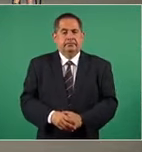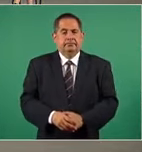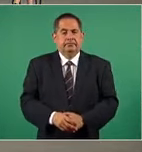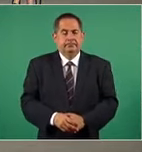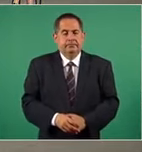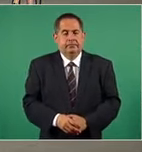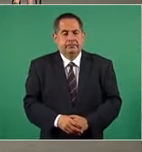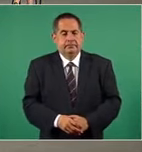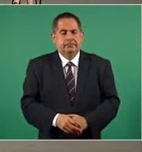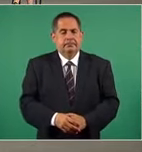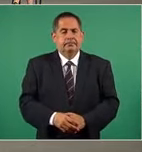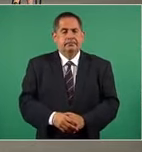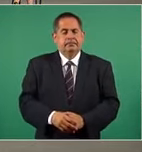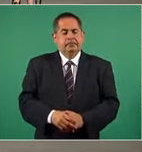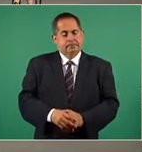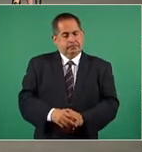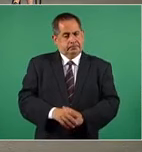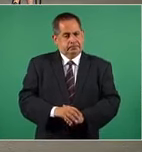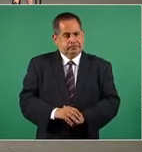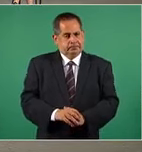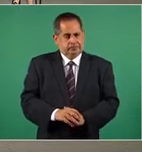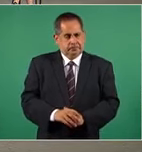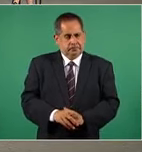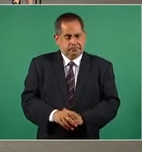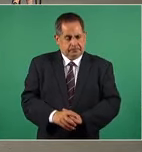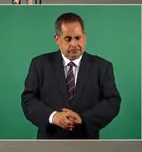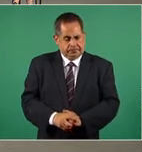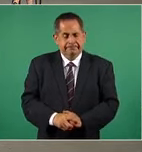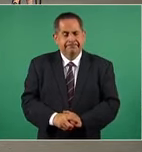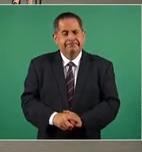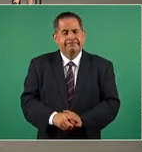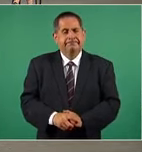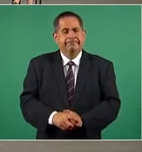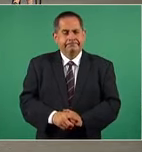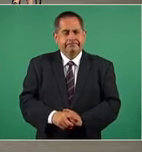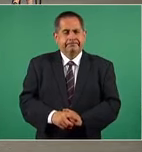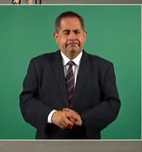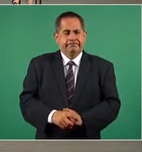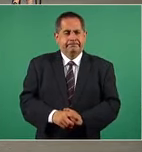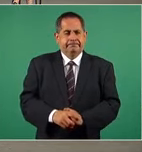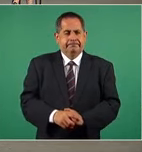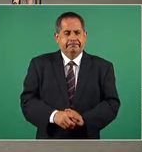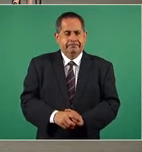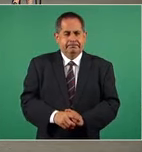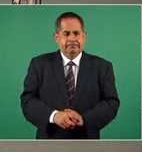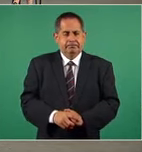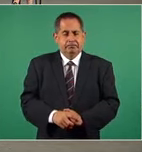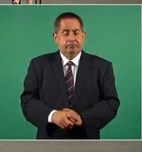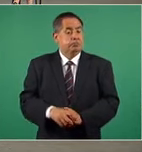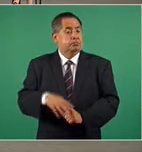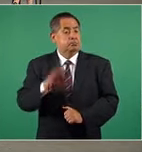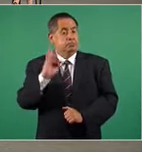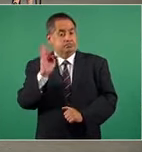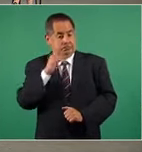Puede una gota de lodo sobre un diamante caer,